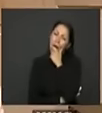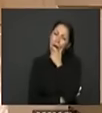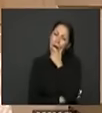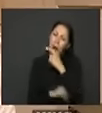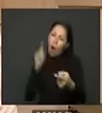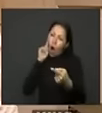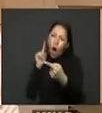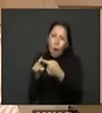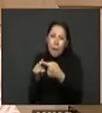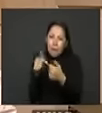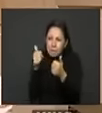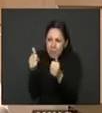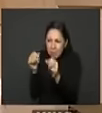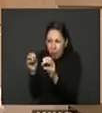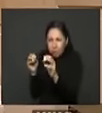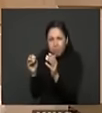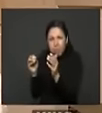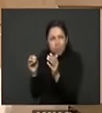fortalecimiento